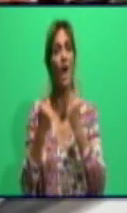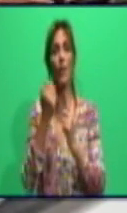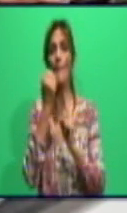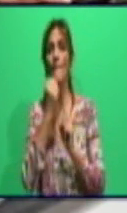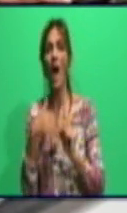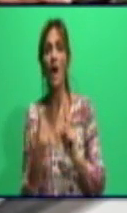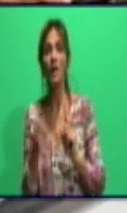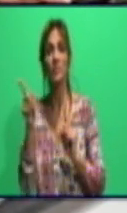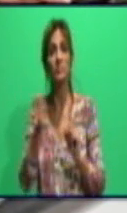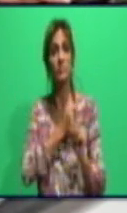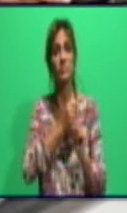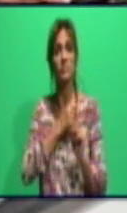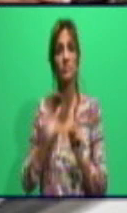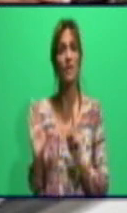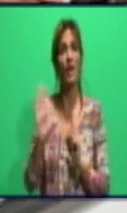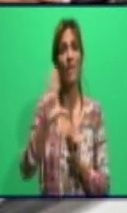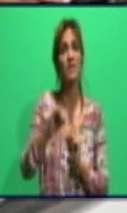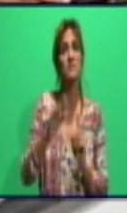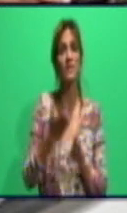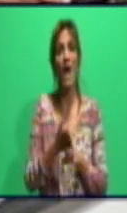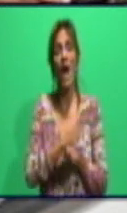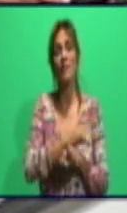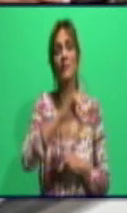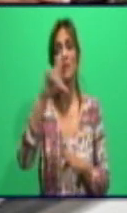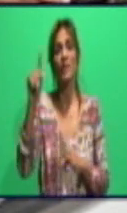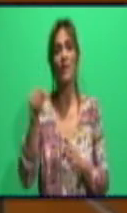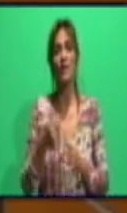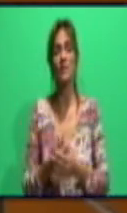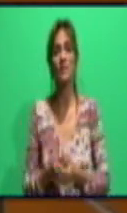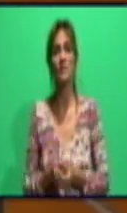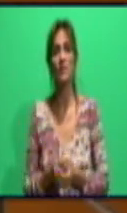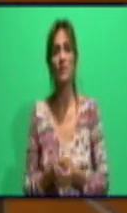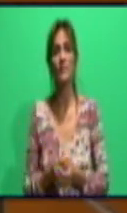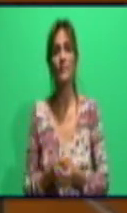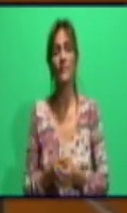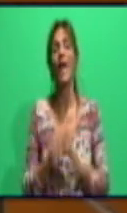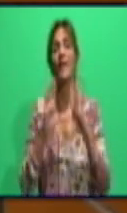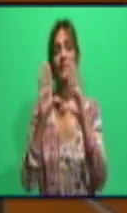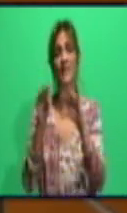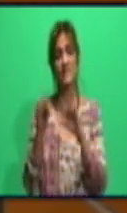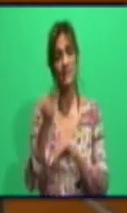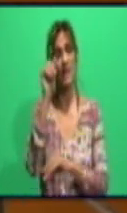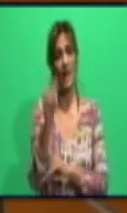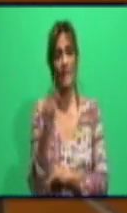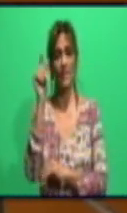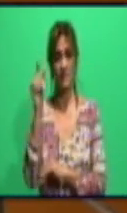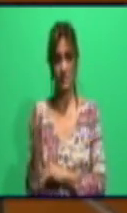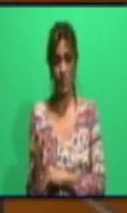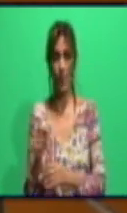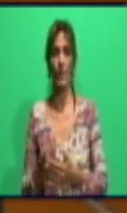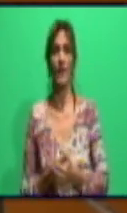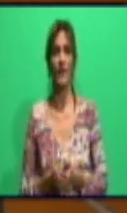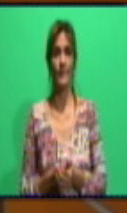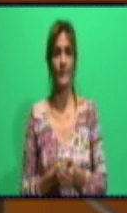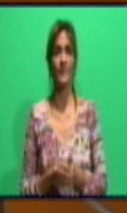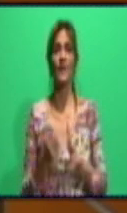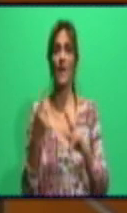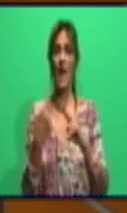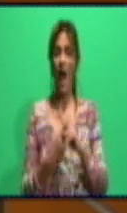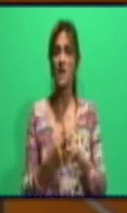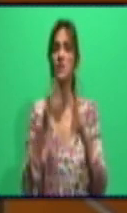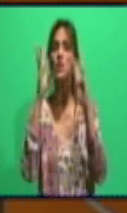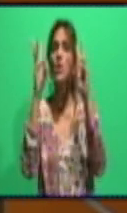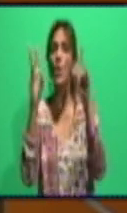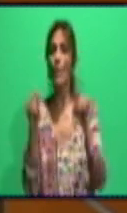antes de marcharte de nuestro programa? También aclararle a las personas que existen números a los que usted puede llamar, números de